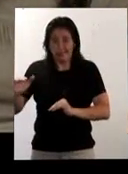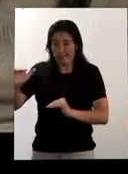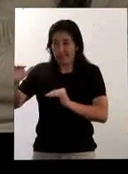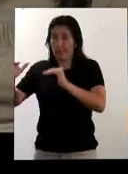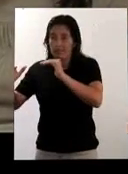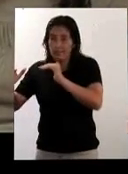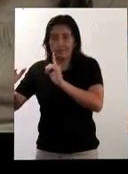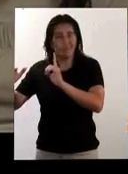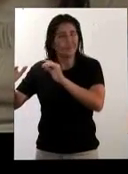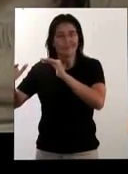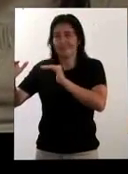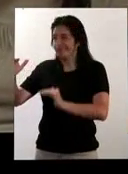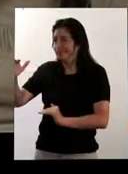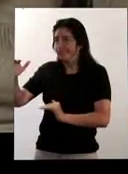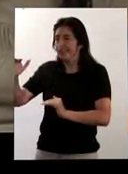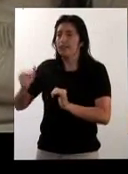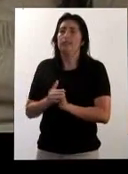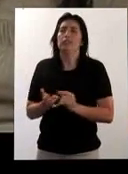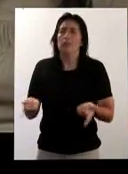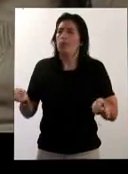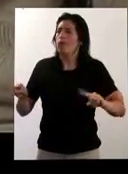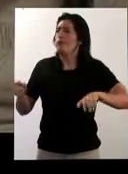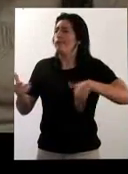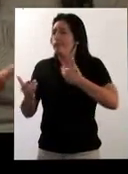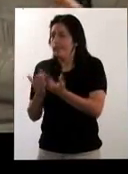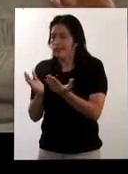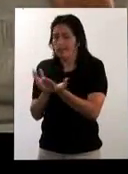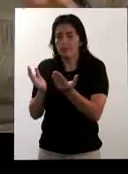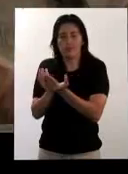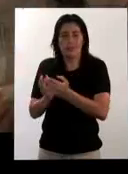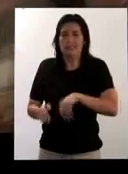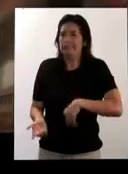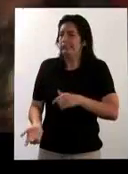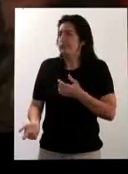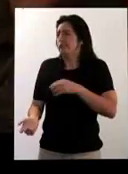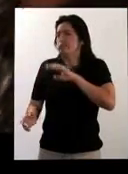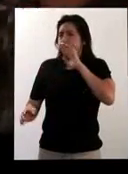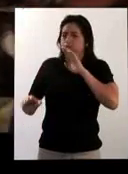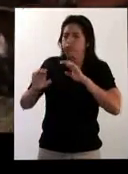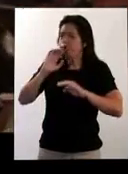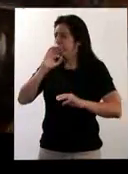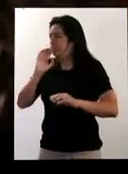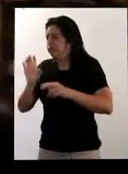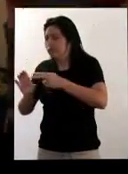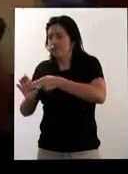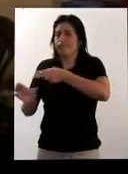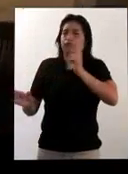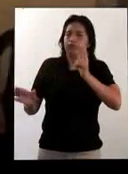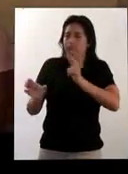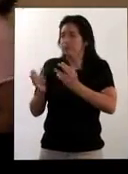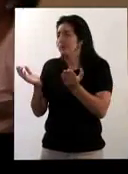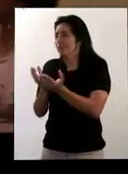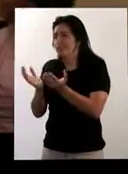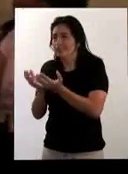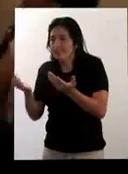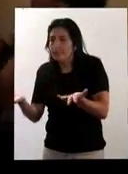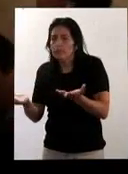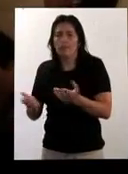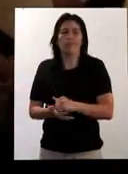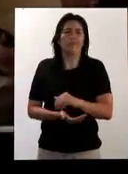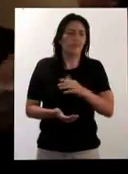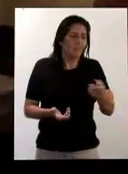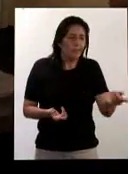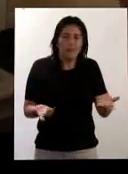¿tú crees que pueden tener igualdad de condiciones? No las tienen. Entonces, están llegando a las escuelas y están fracasando, se sienten frustrados, hay deserción escolar.